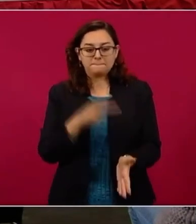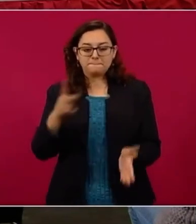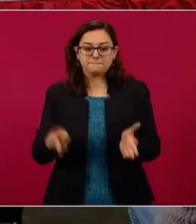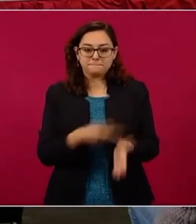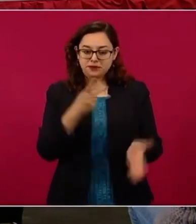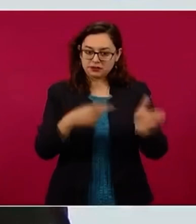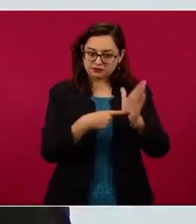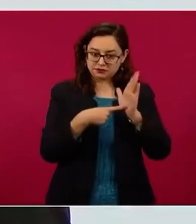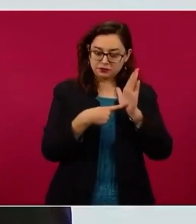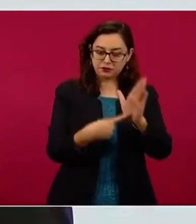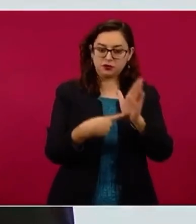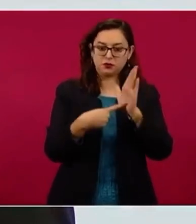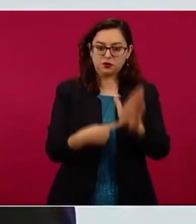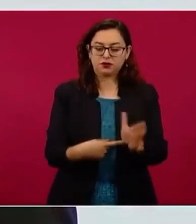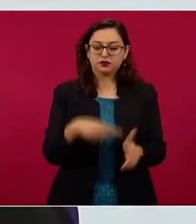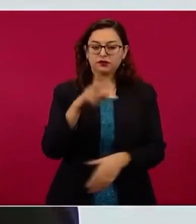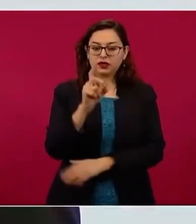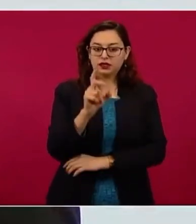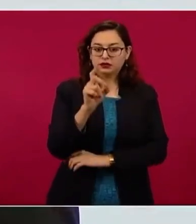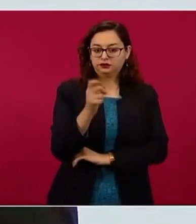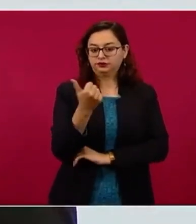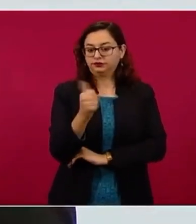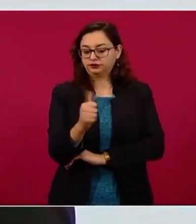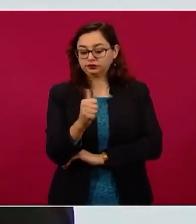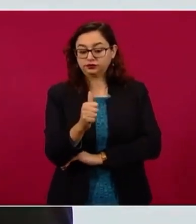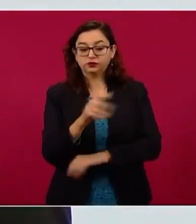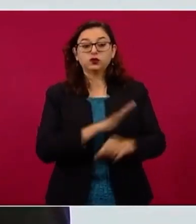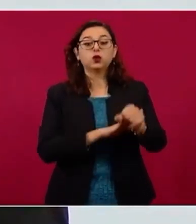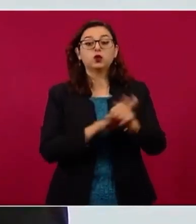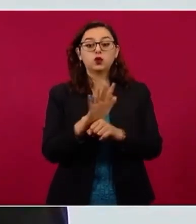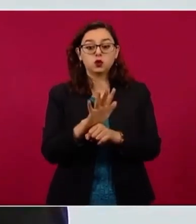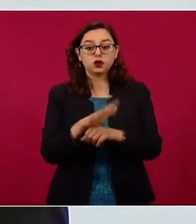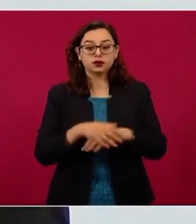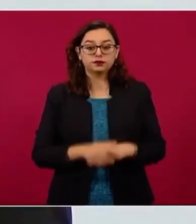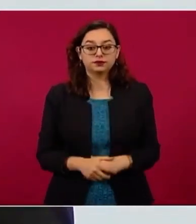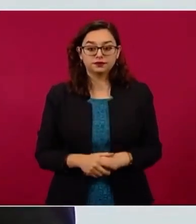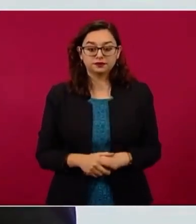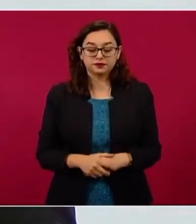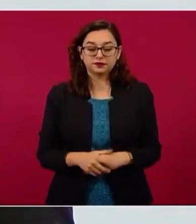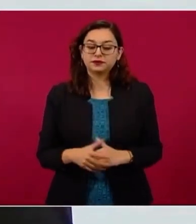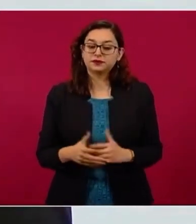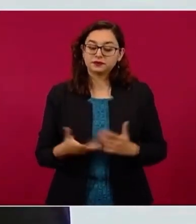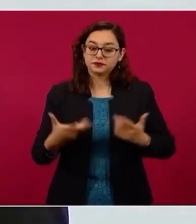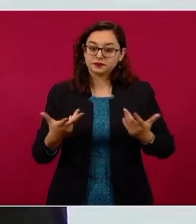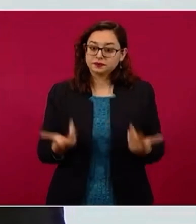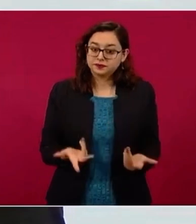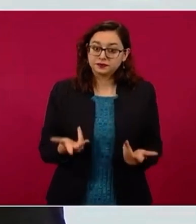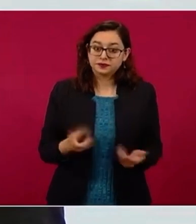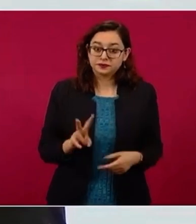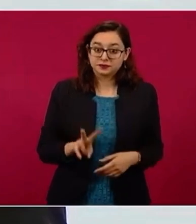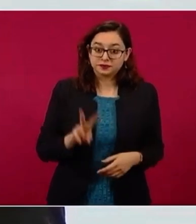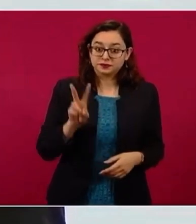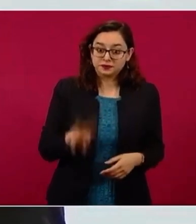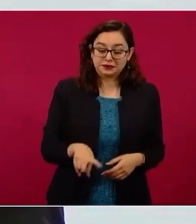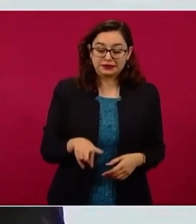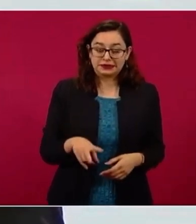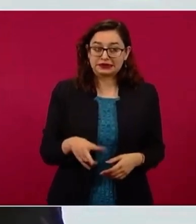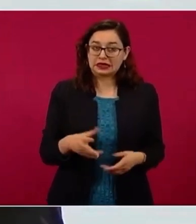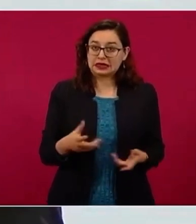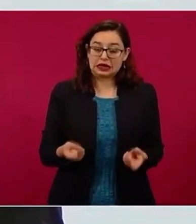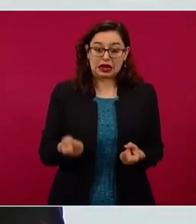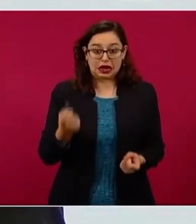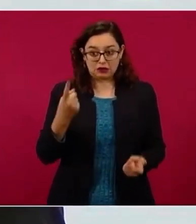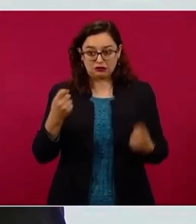periódicamente desde el 30 de agosto, es la preocupación que pueden tener de manera absolutamente importante